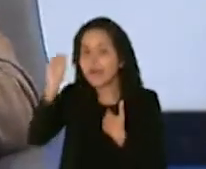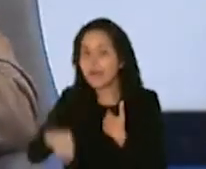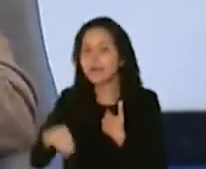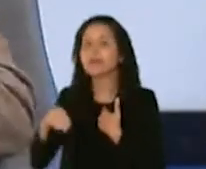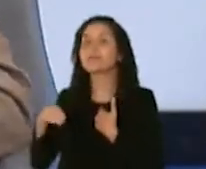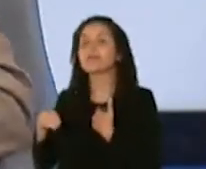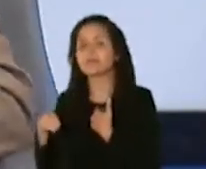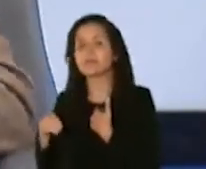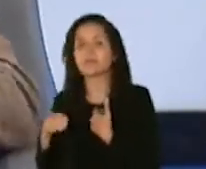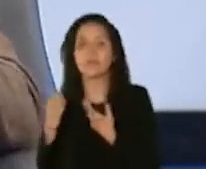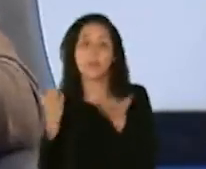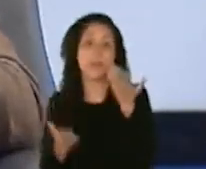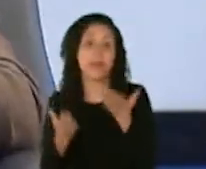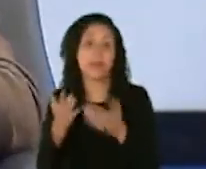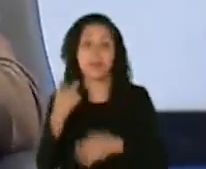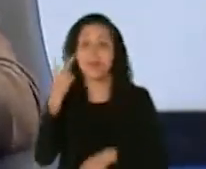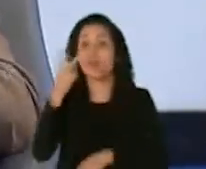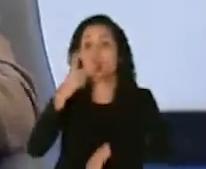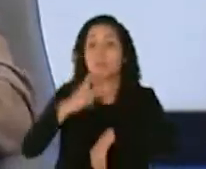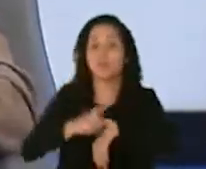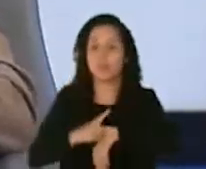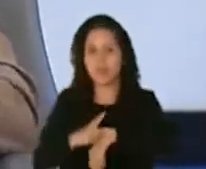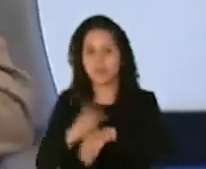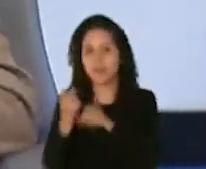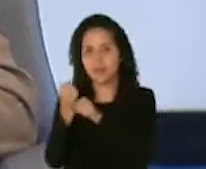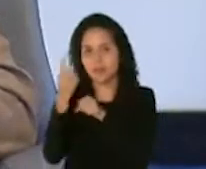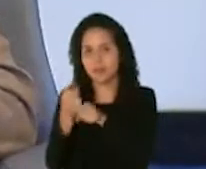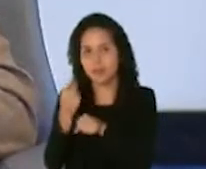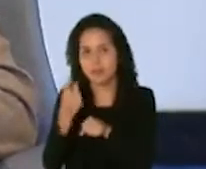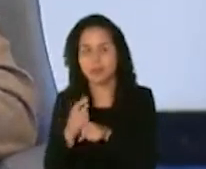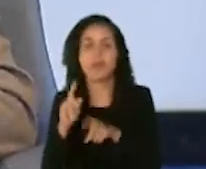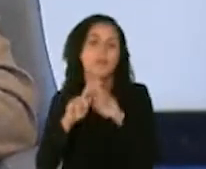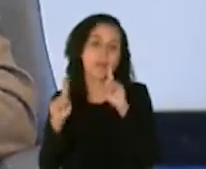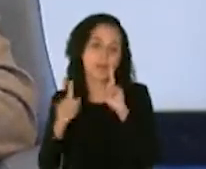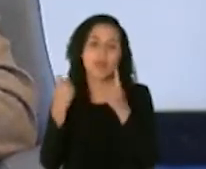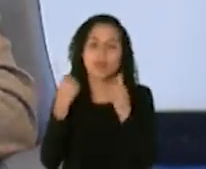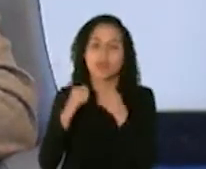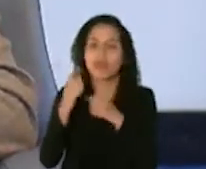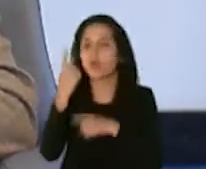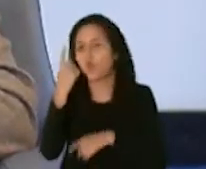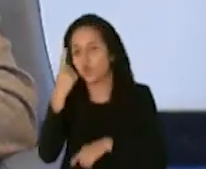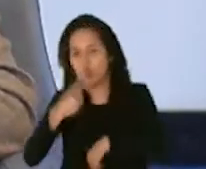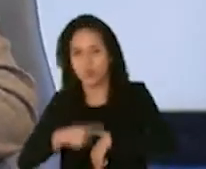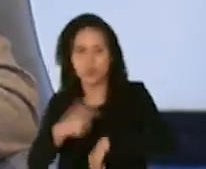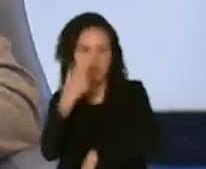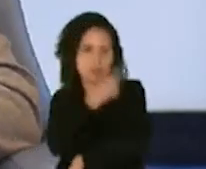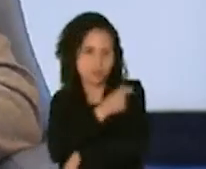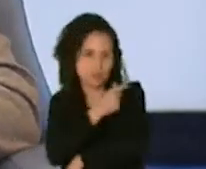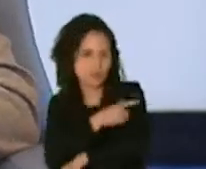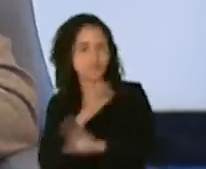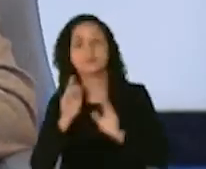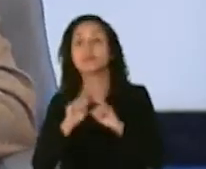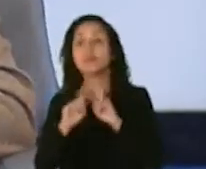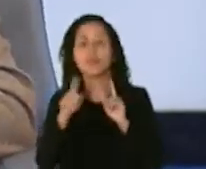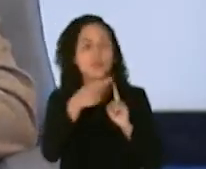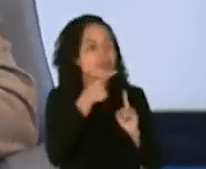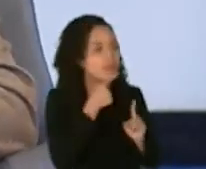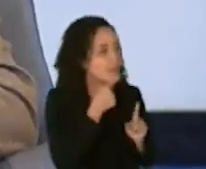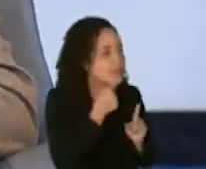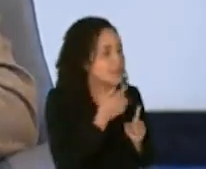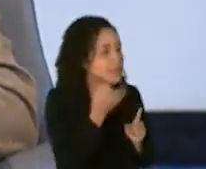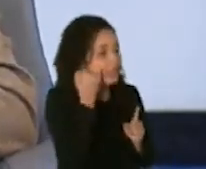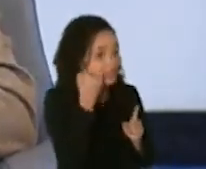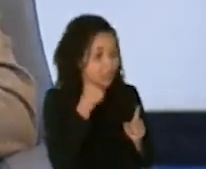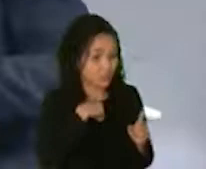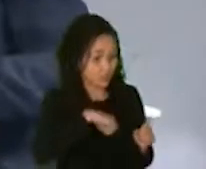que a lo mejor hay que vacunar dos veces al año pero mínimamente una vez al año usted acaba de decir doctor que si no logramos vacunar el